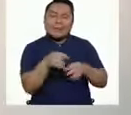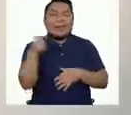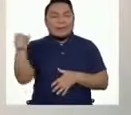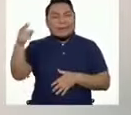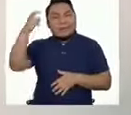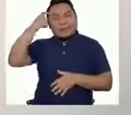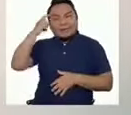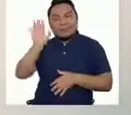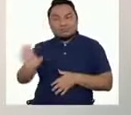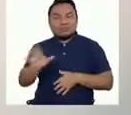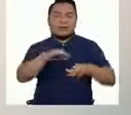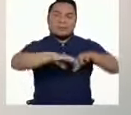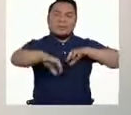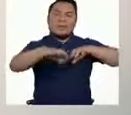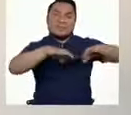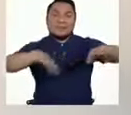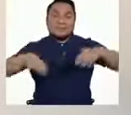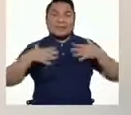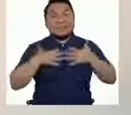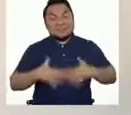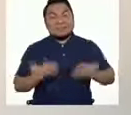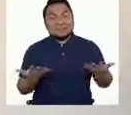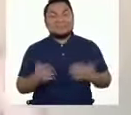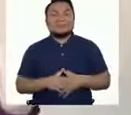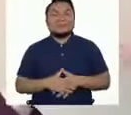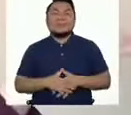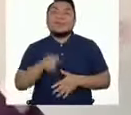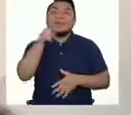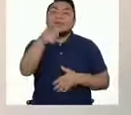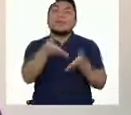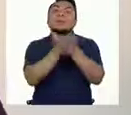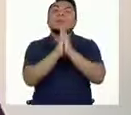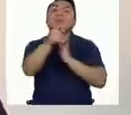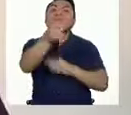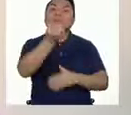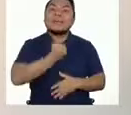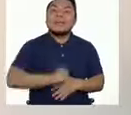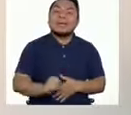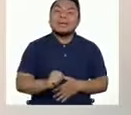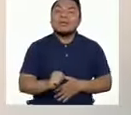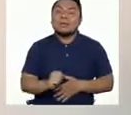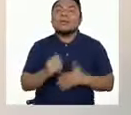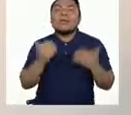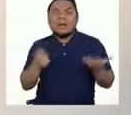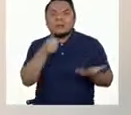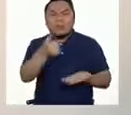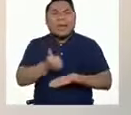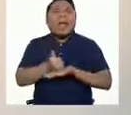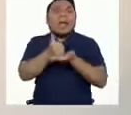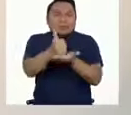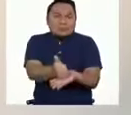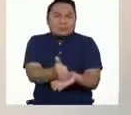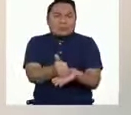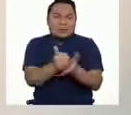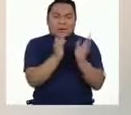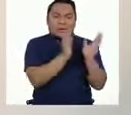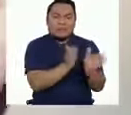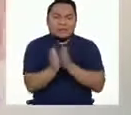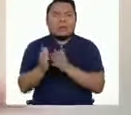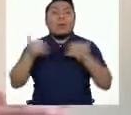criterio que utilizaron al clasificar. Pídele a tus hijos e hijas que te ayuden a organizar